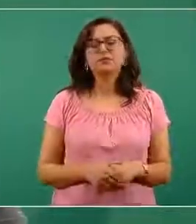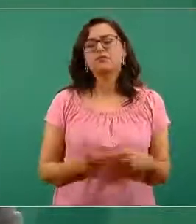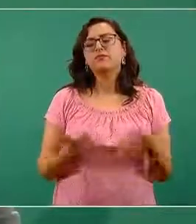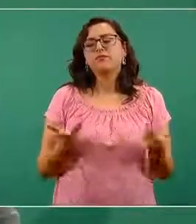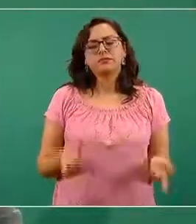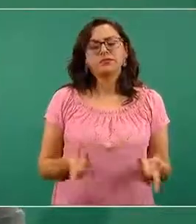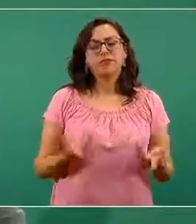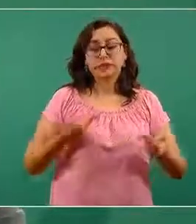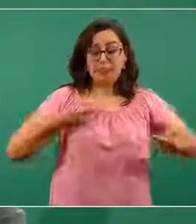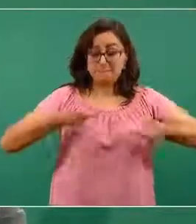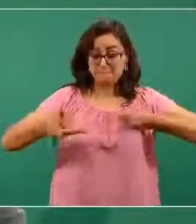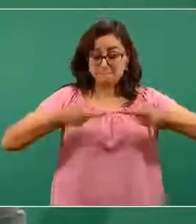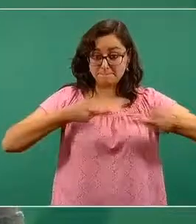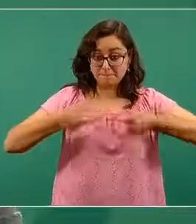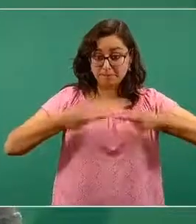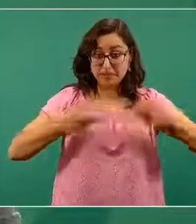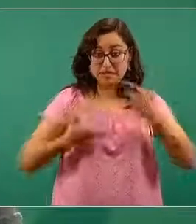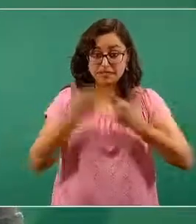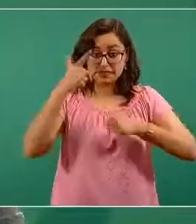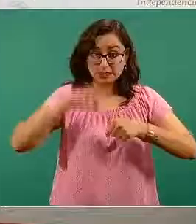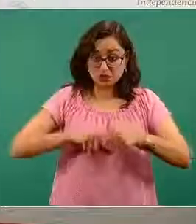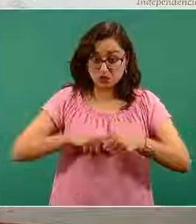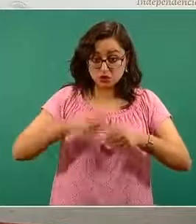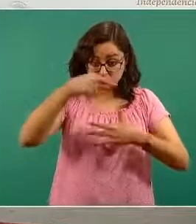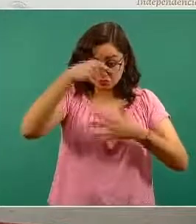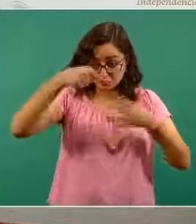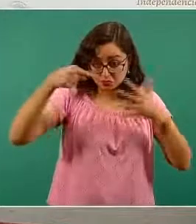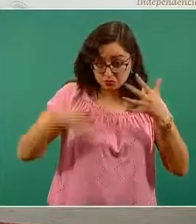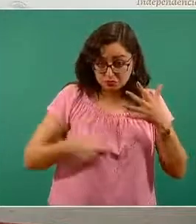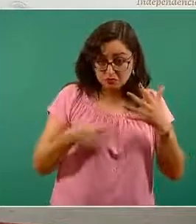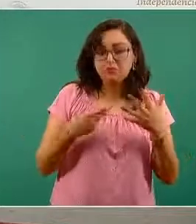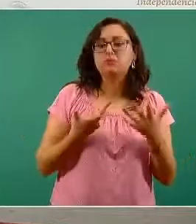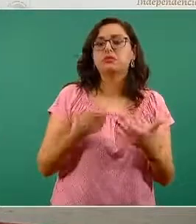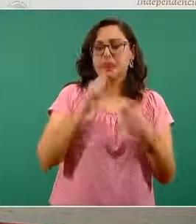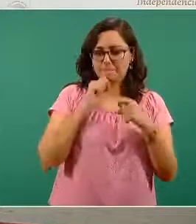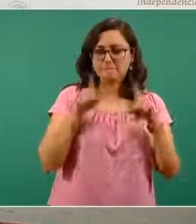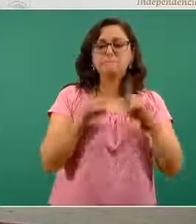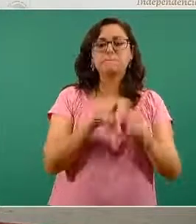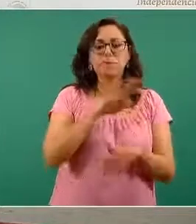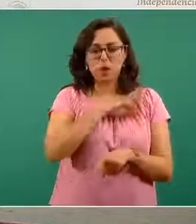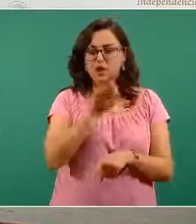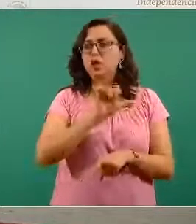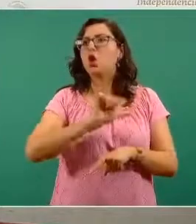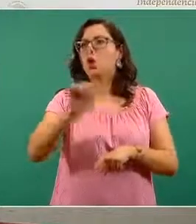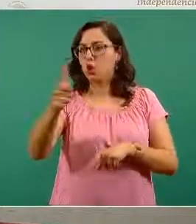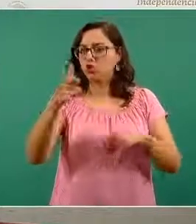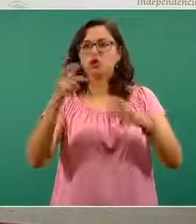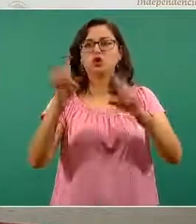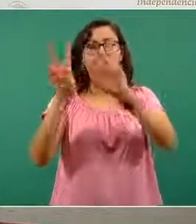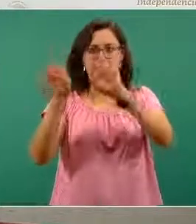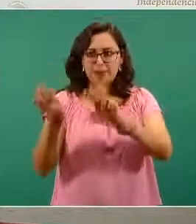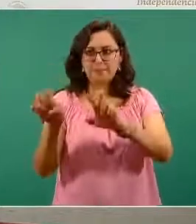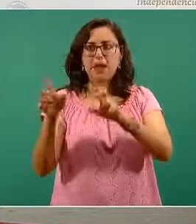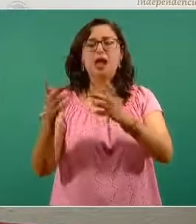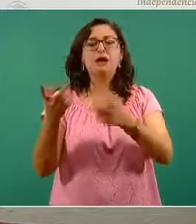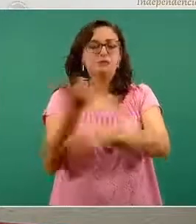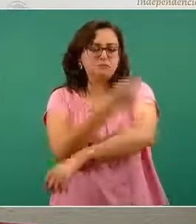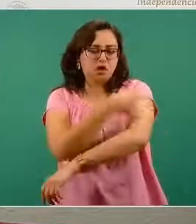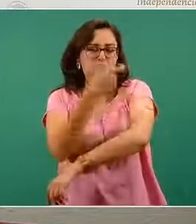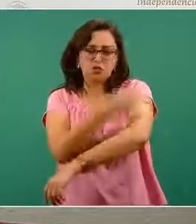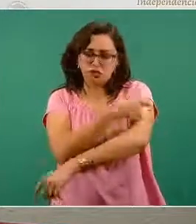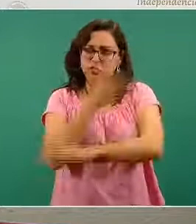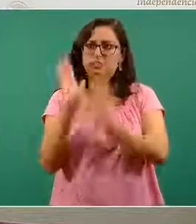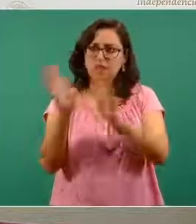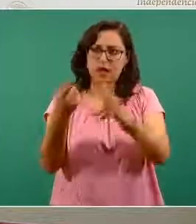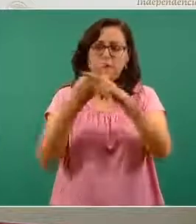tipo de personal de salud para poder también retomar las actividades en materia